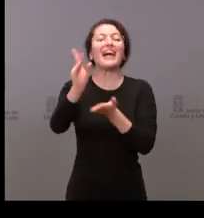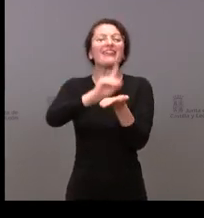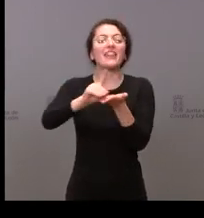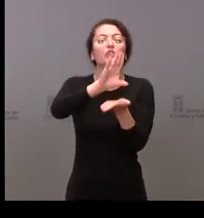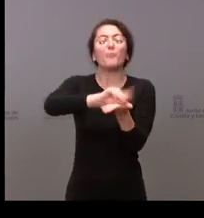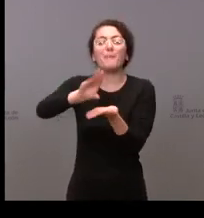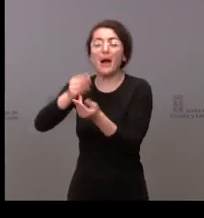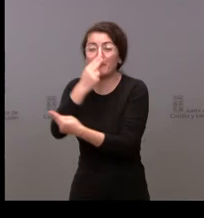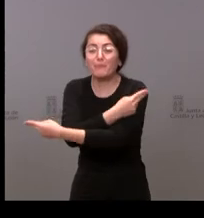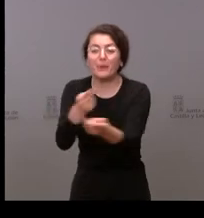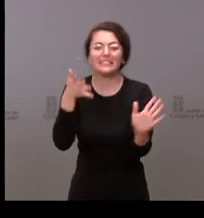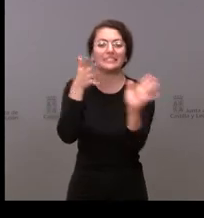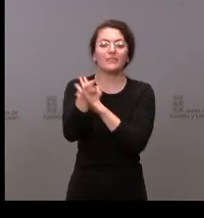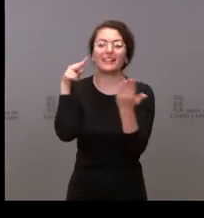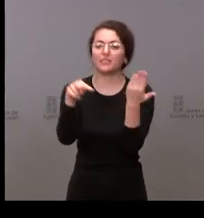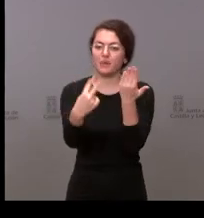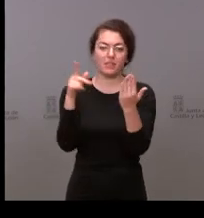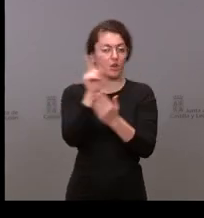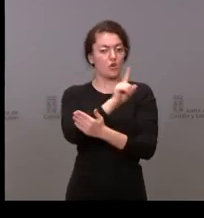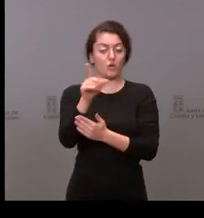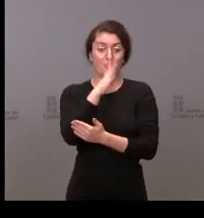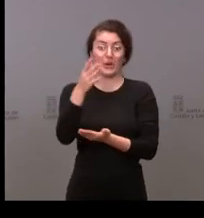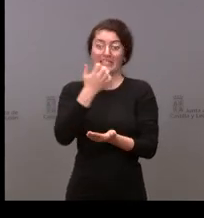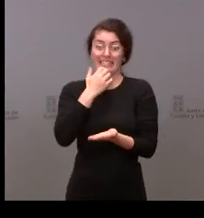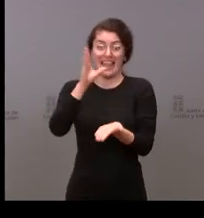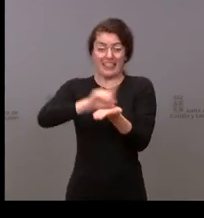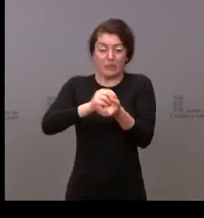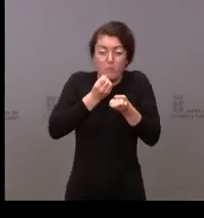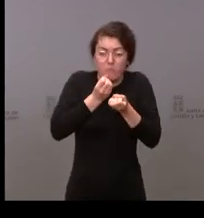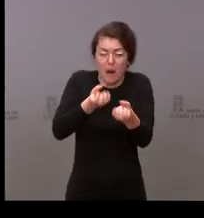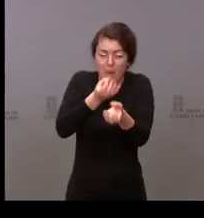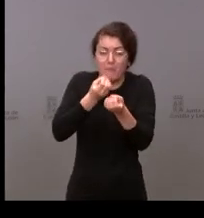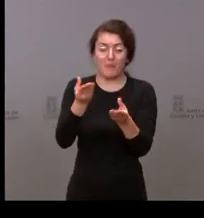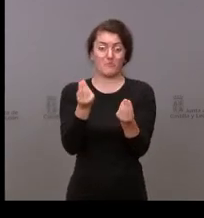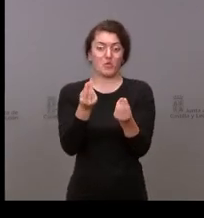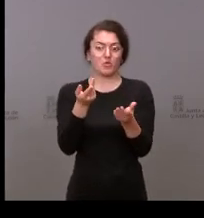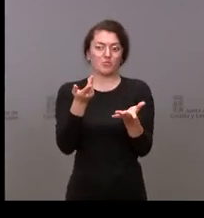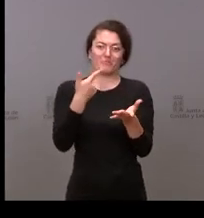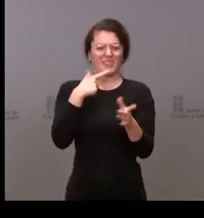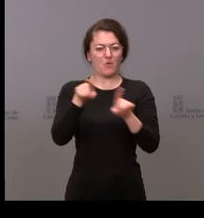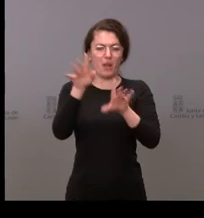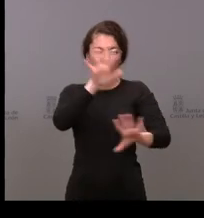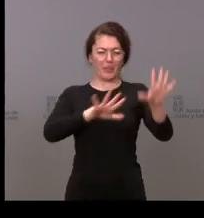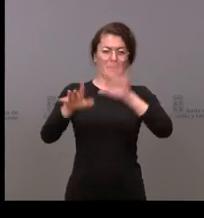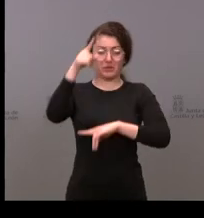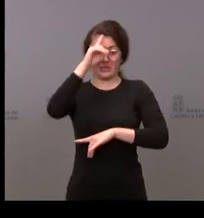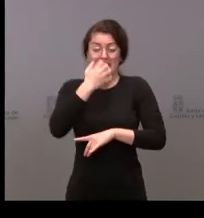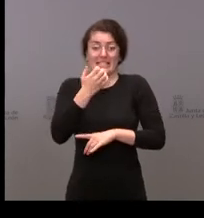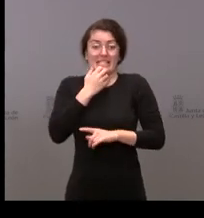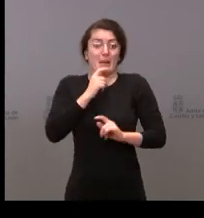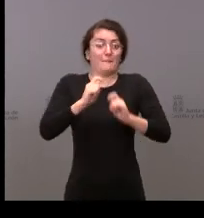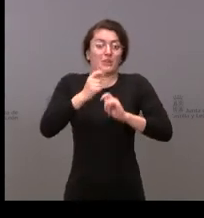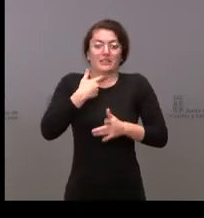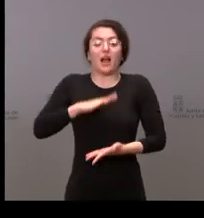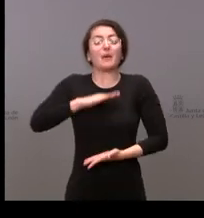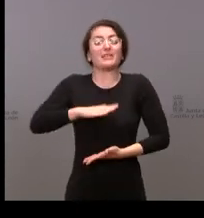ahogarnos en datos a veces nos complica demasiado la vida a los periodistas y no sé si estamos capacitados o cual es una crítica o una reflexión